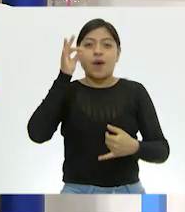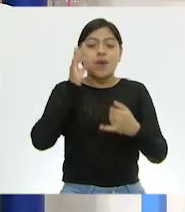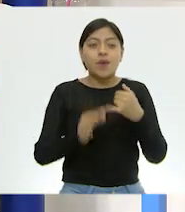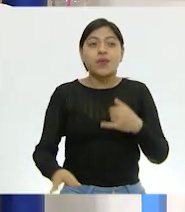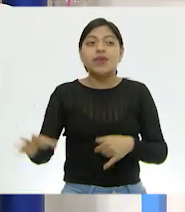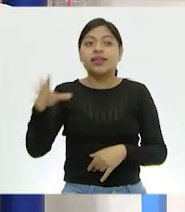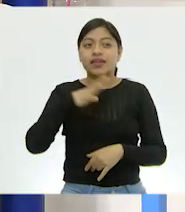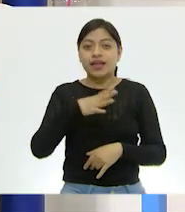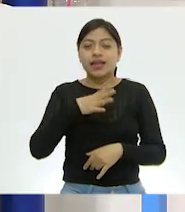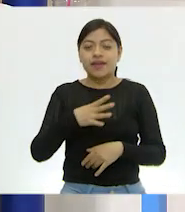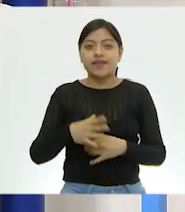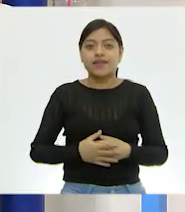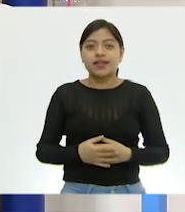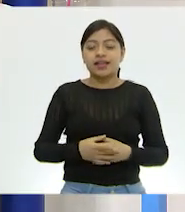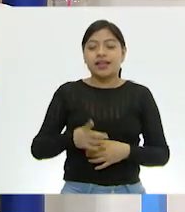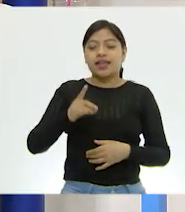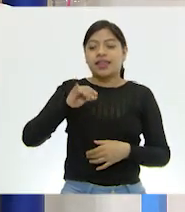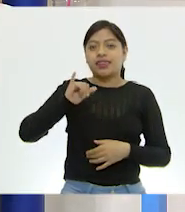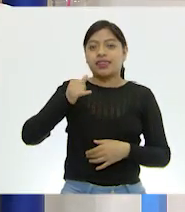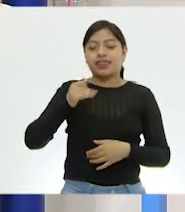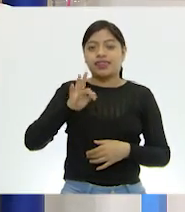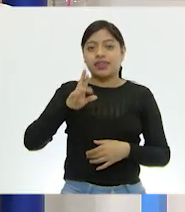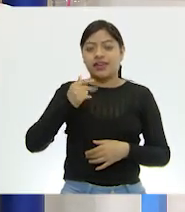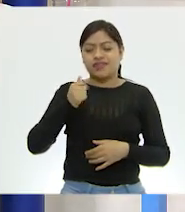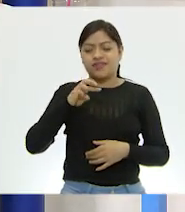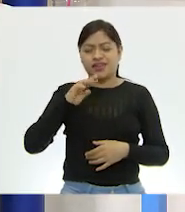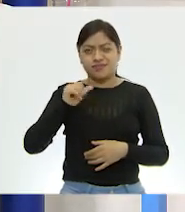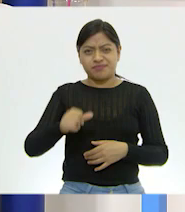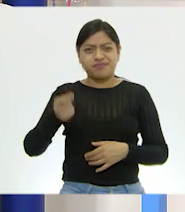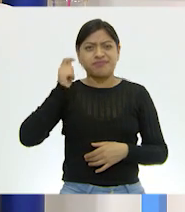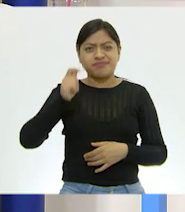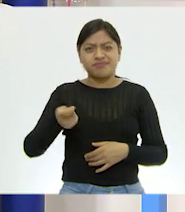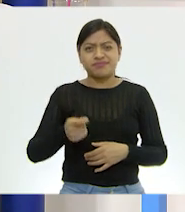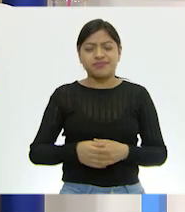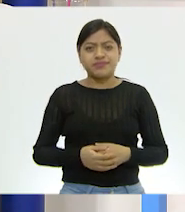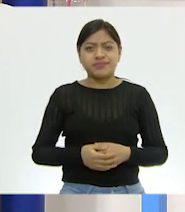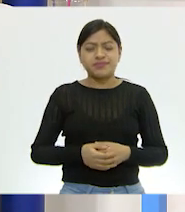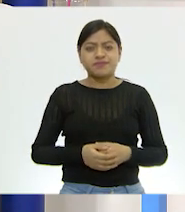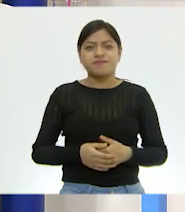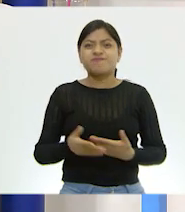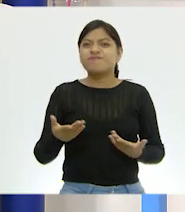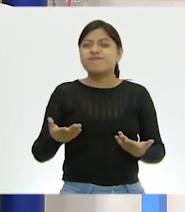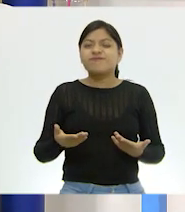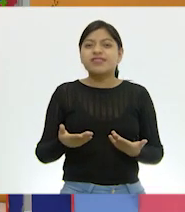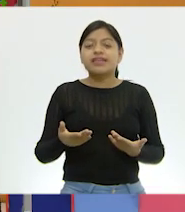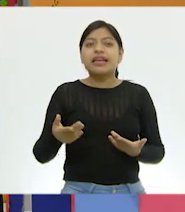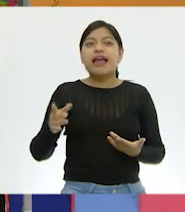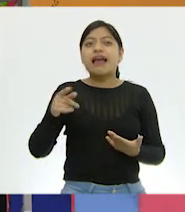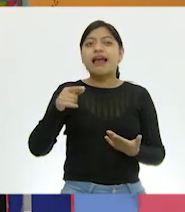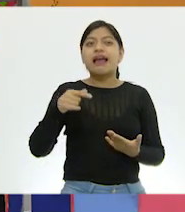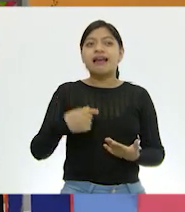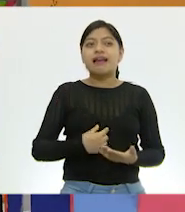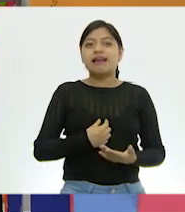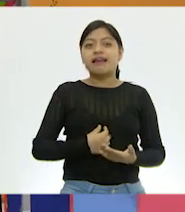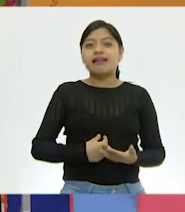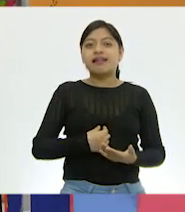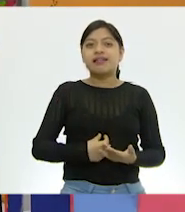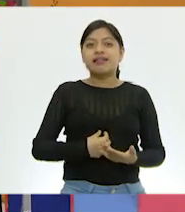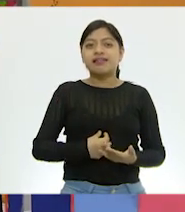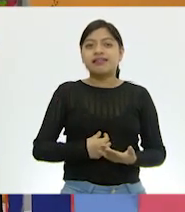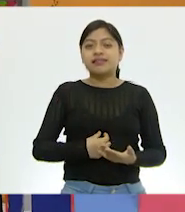tenemos al diafragma. ¿Cuál crees que es el diafragma? No sé si lo tapé, pero creo que está como por aquí.